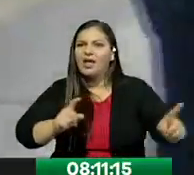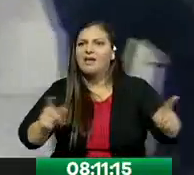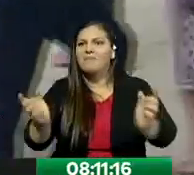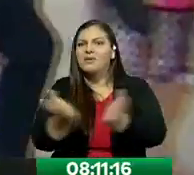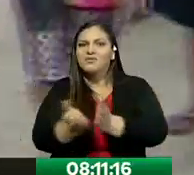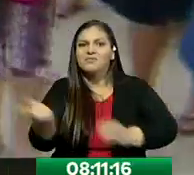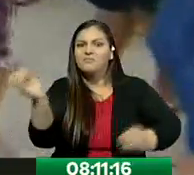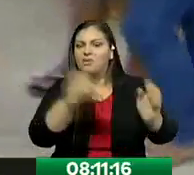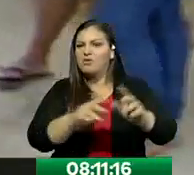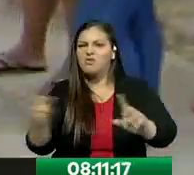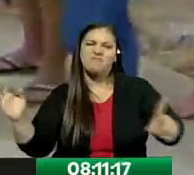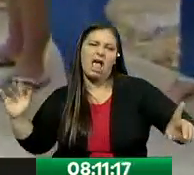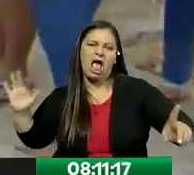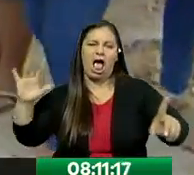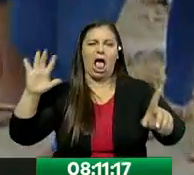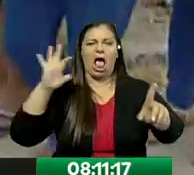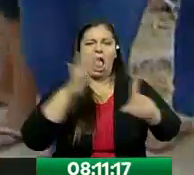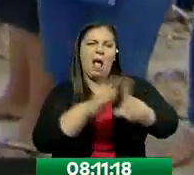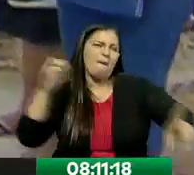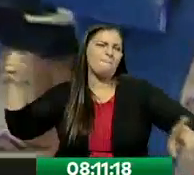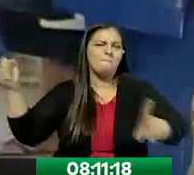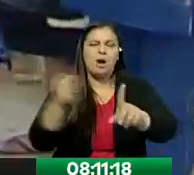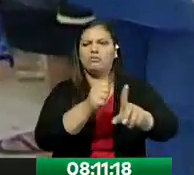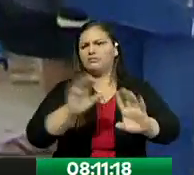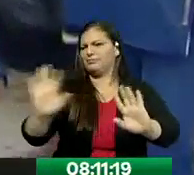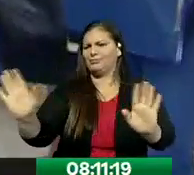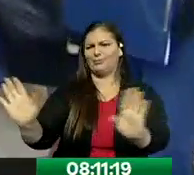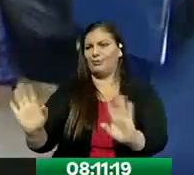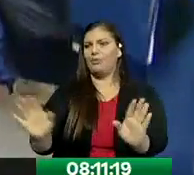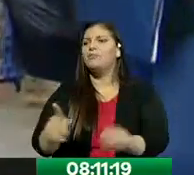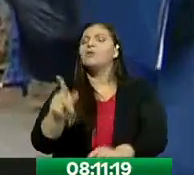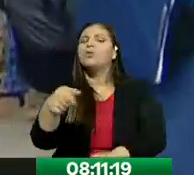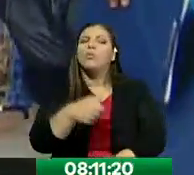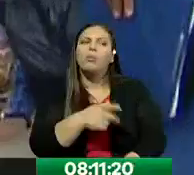No, pero sí, díganle en algo. No sé qué podrían hacer ustedes.